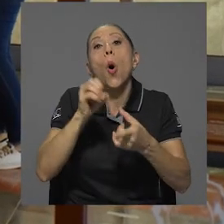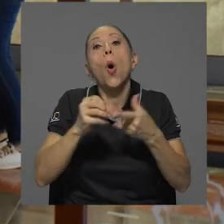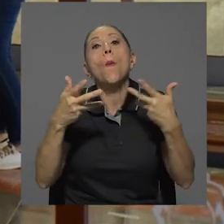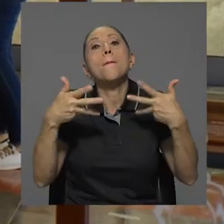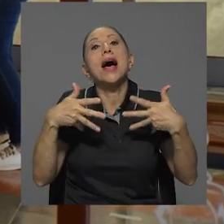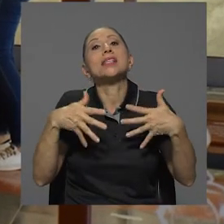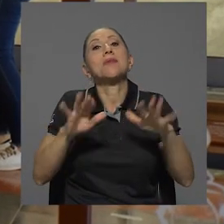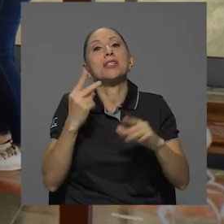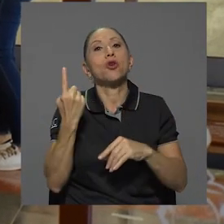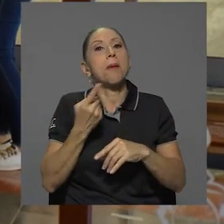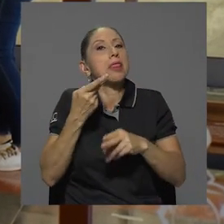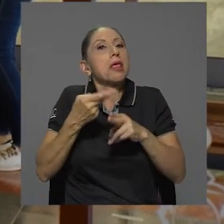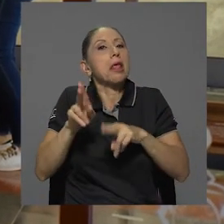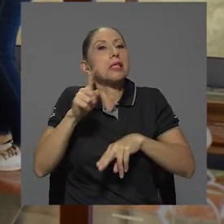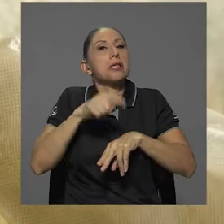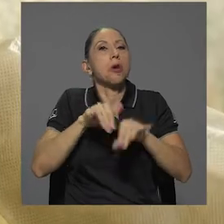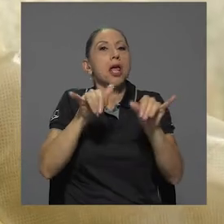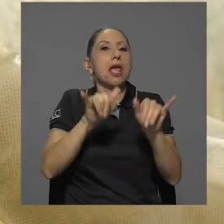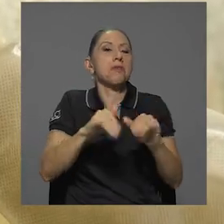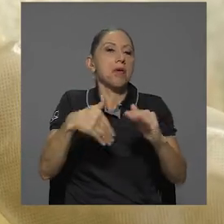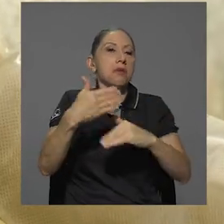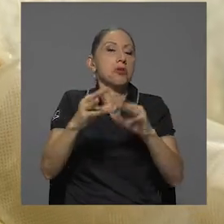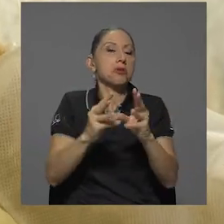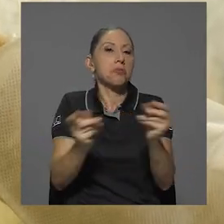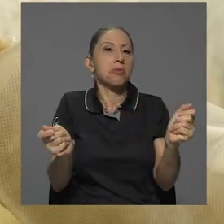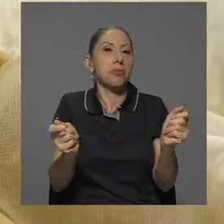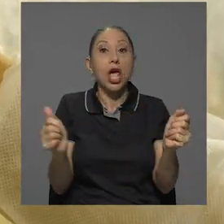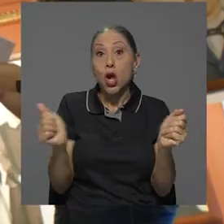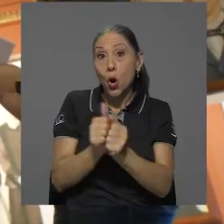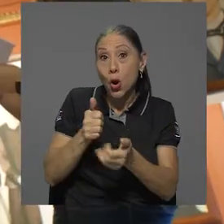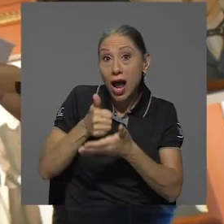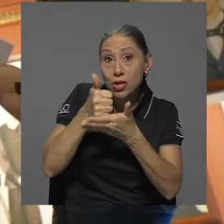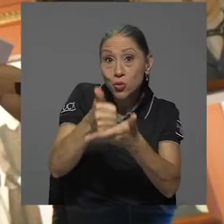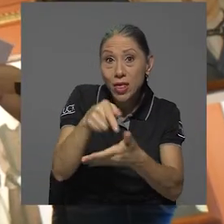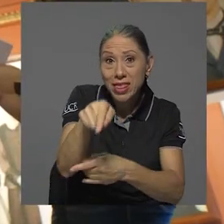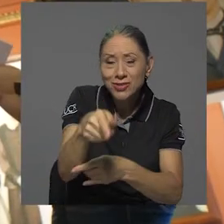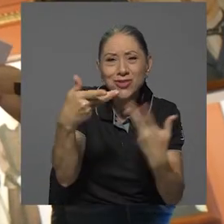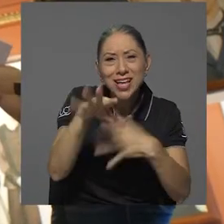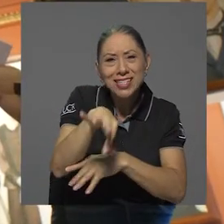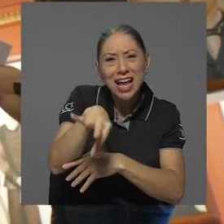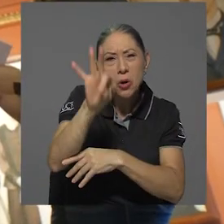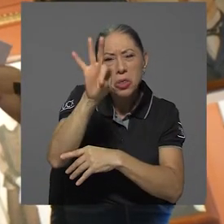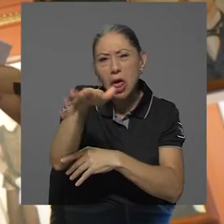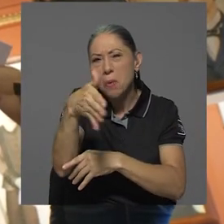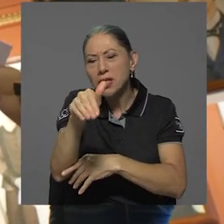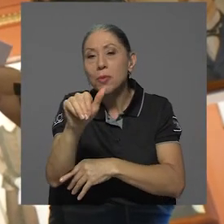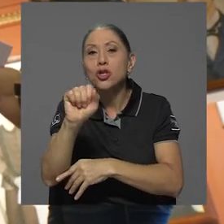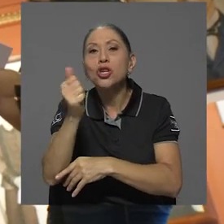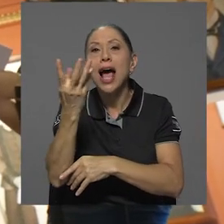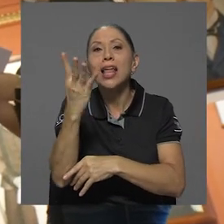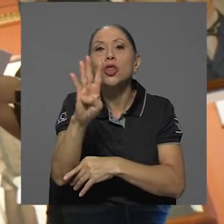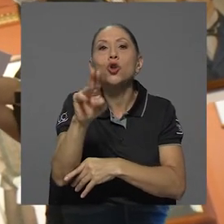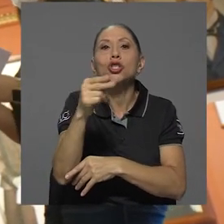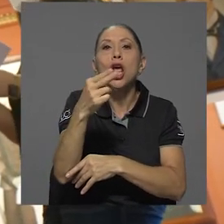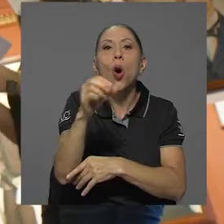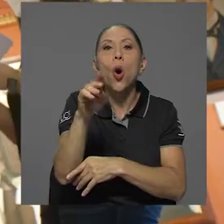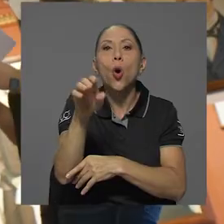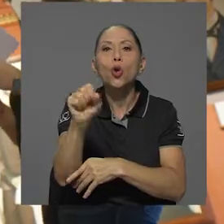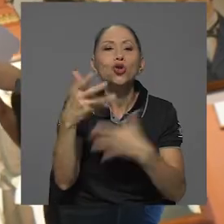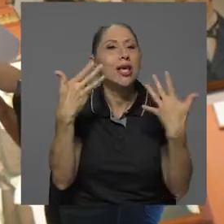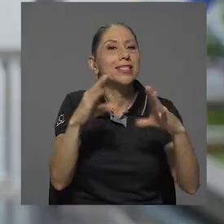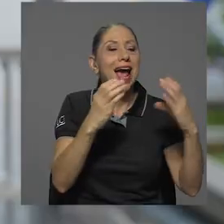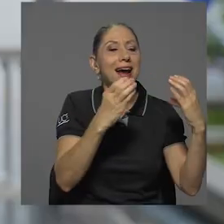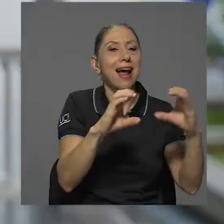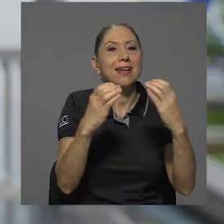bien están de forma transitoria. Con ayuda de estos estudios, ya se han encontrado cerca de 14 hongos y se han caracterizado 3.